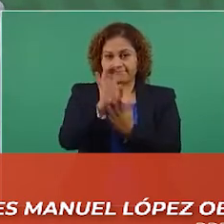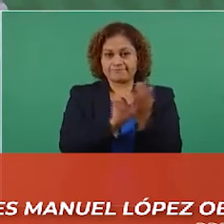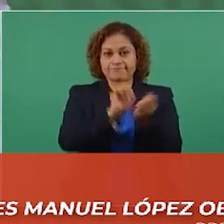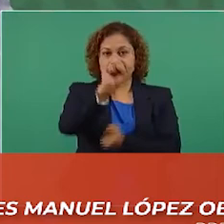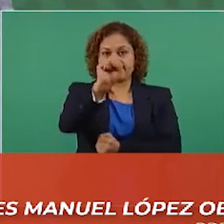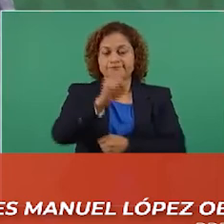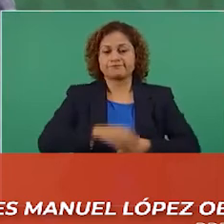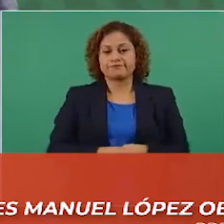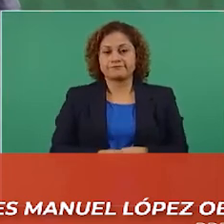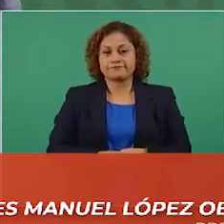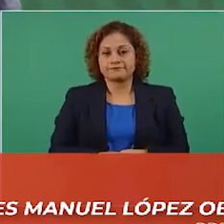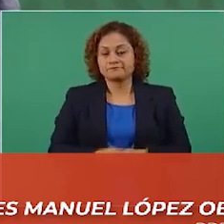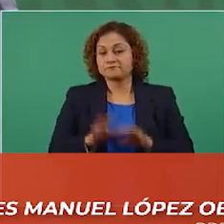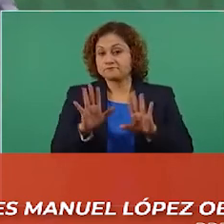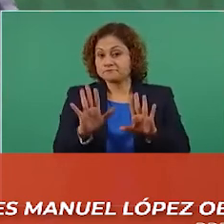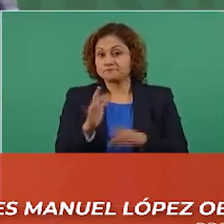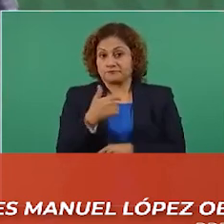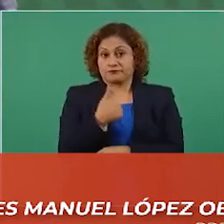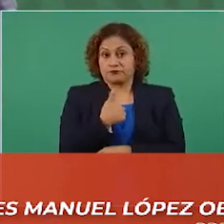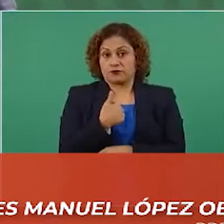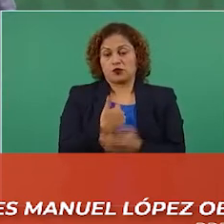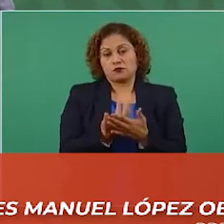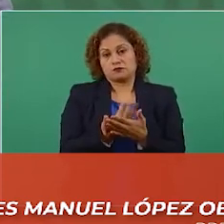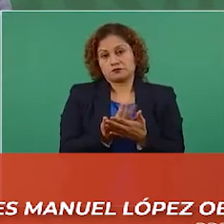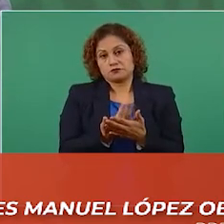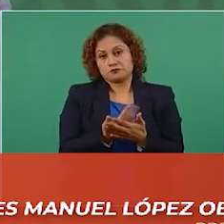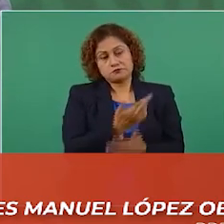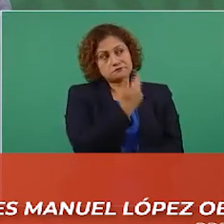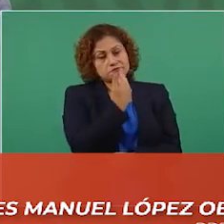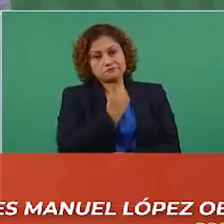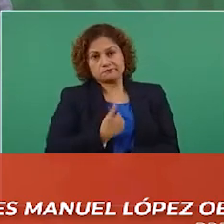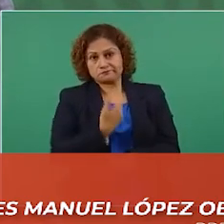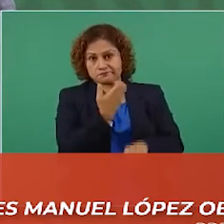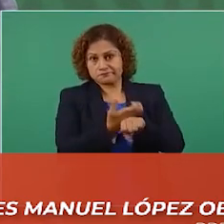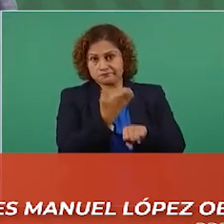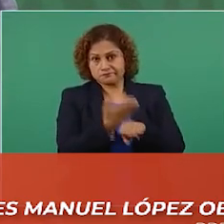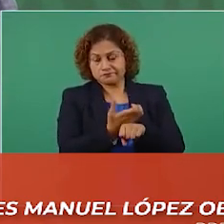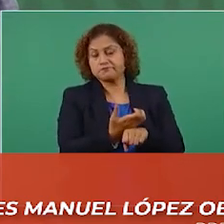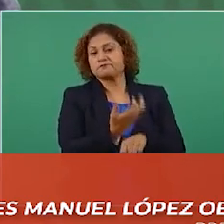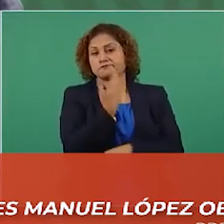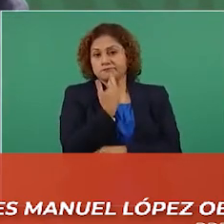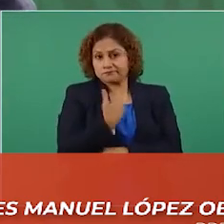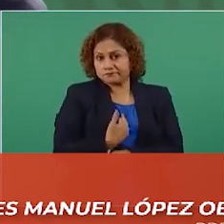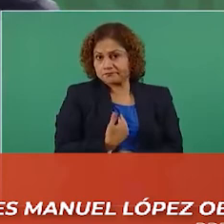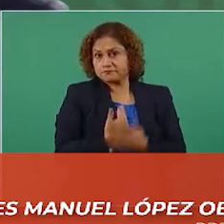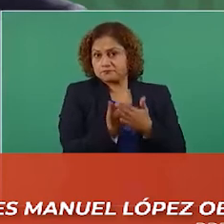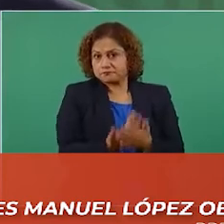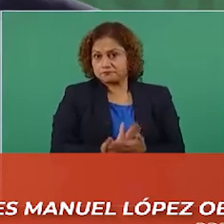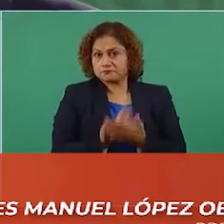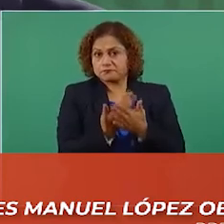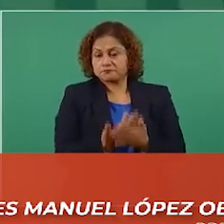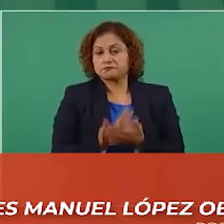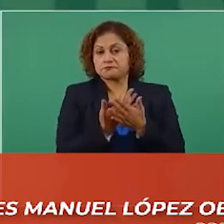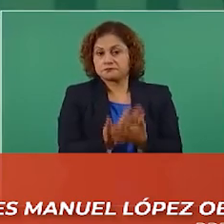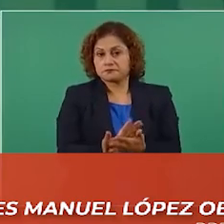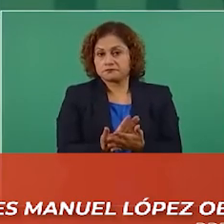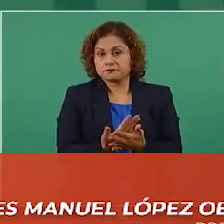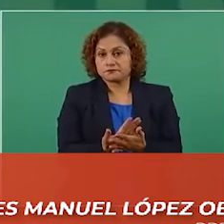Yo estoy en espera de la respuesta del gobierno de Estados Unidos y no estoy